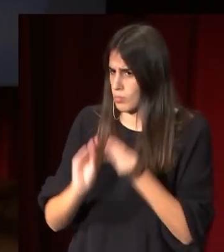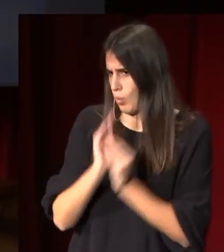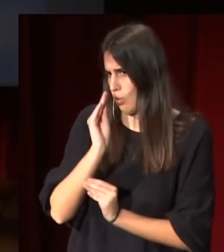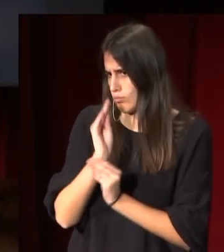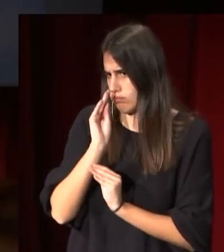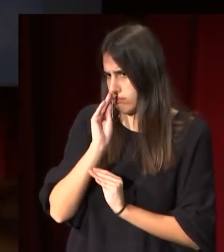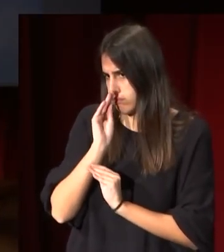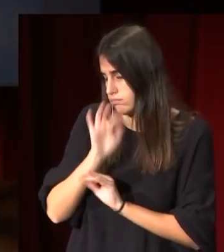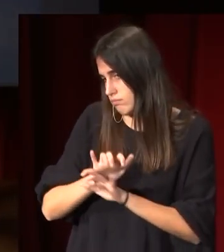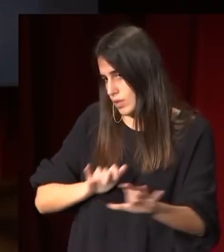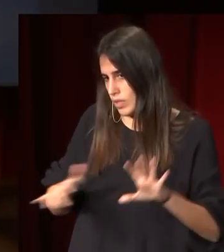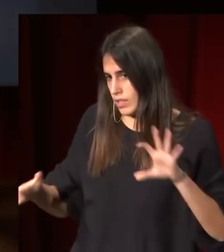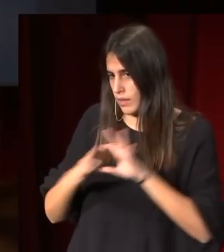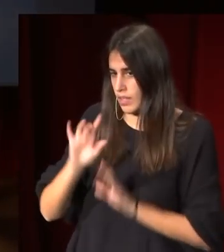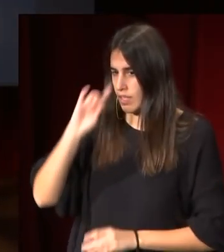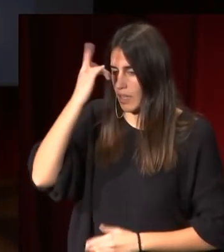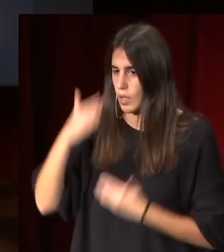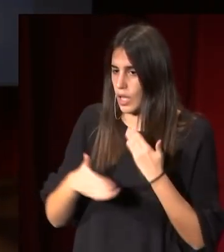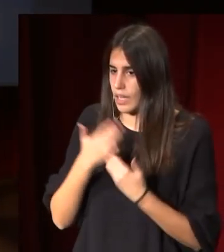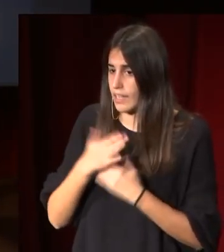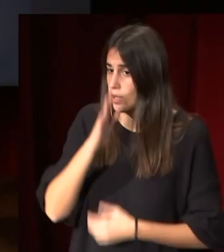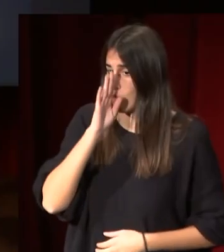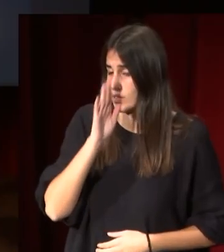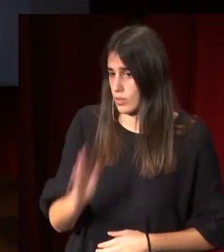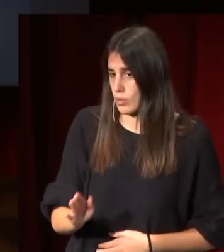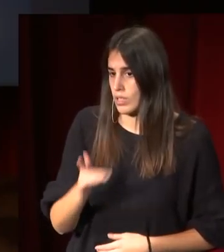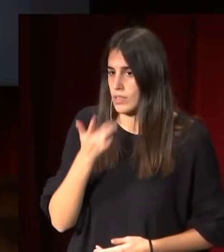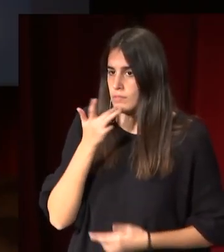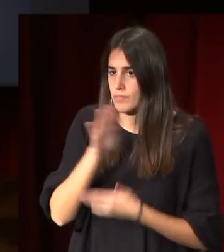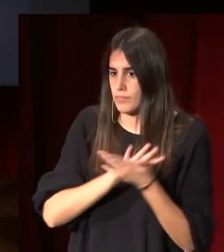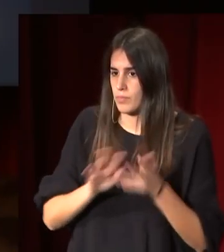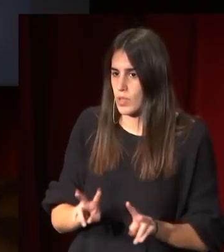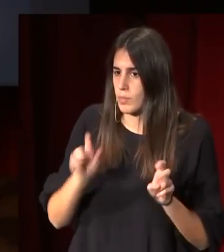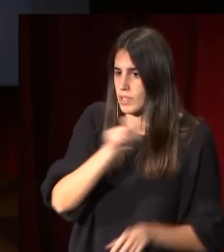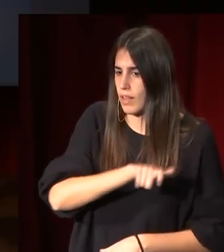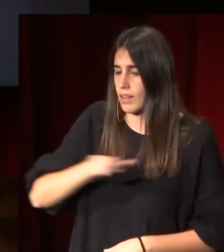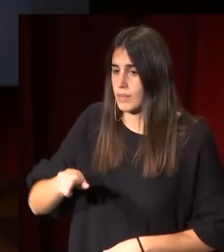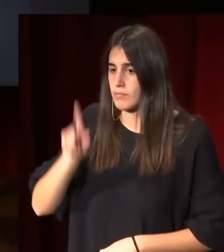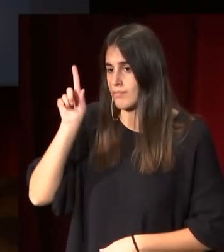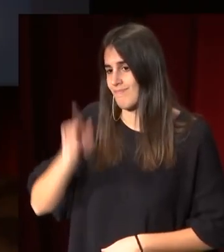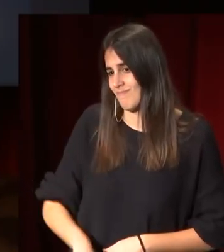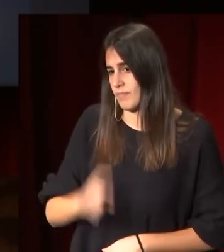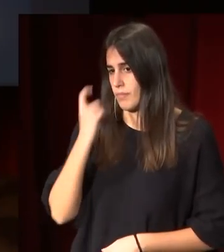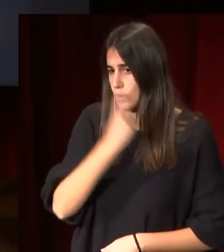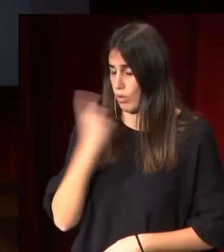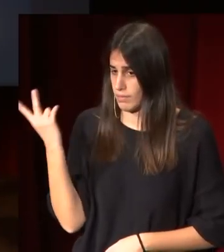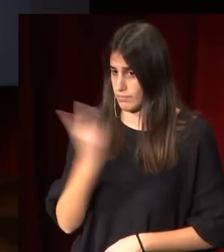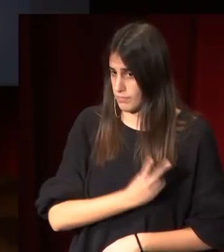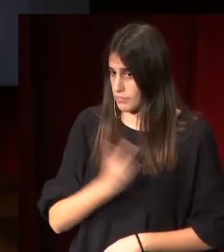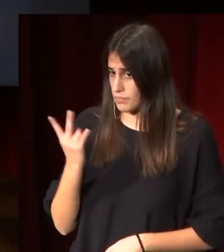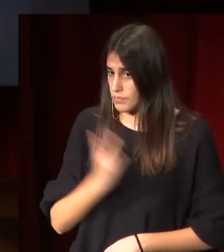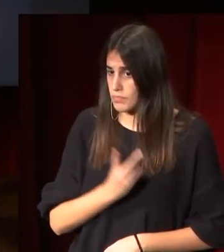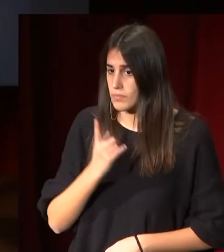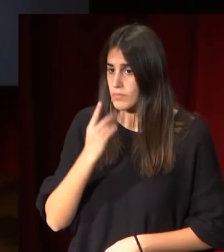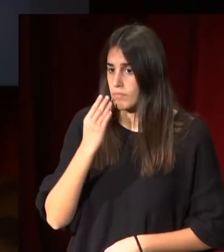basada fundamentalmente en los ideales neoclásicos, tanto en la temática civil como sobre todo en la mitológica, y